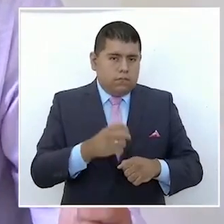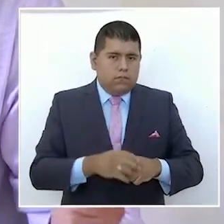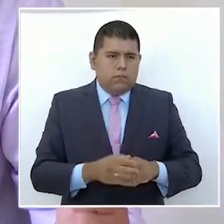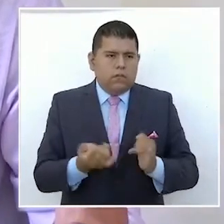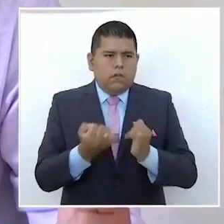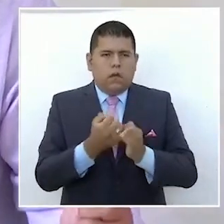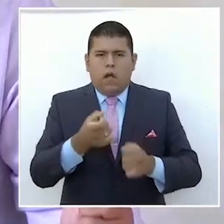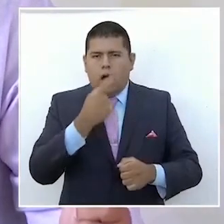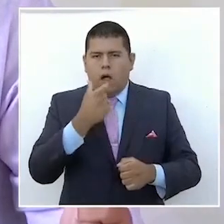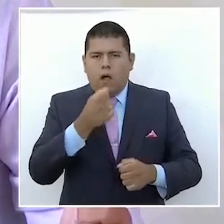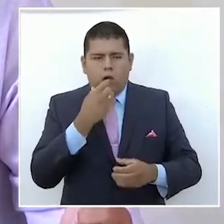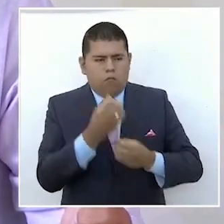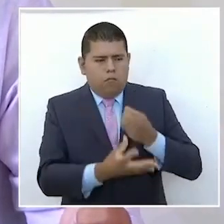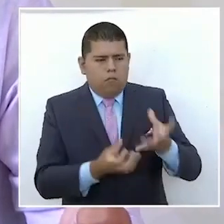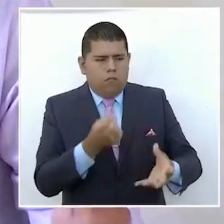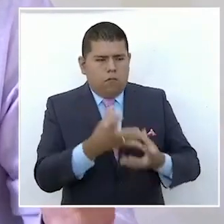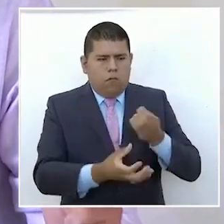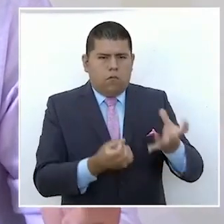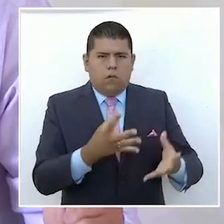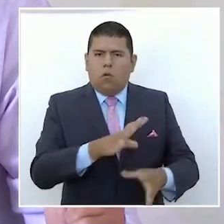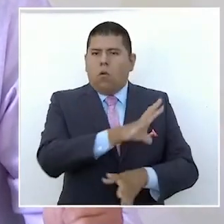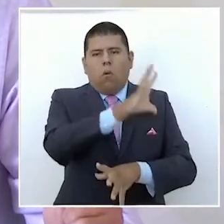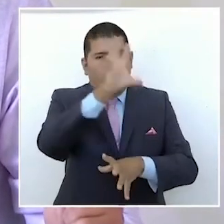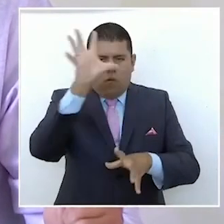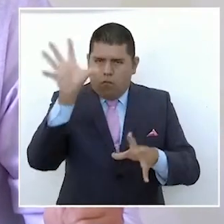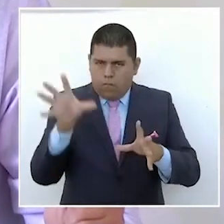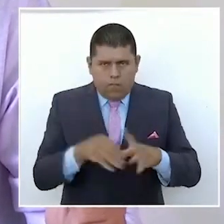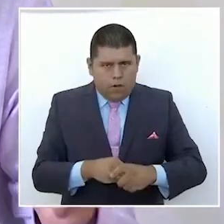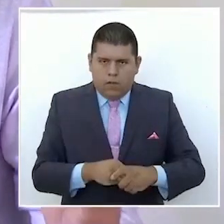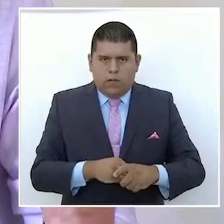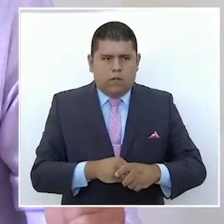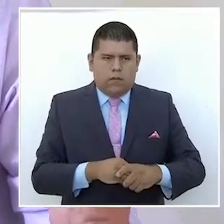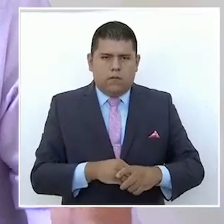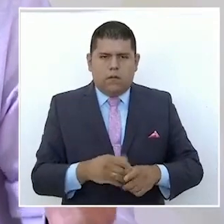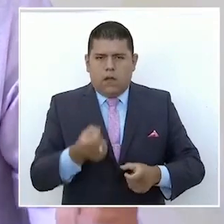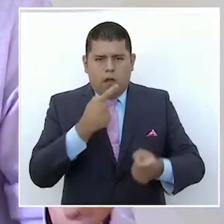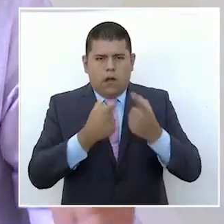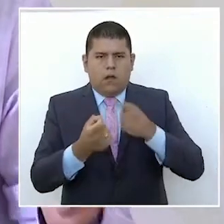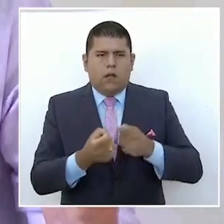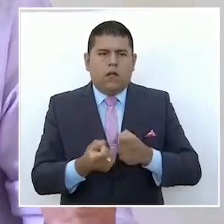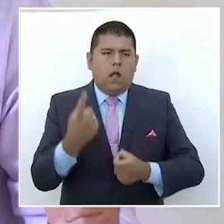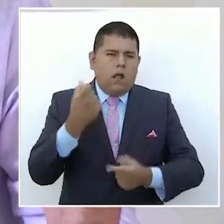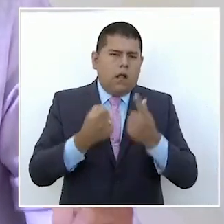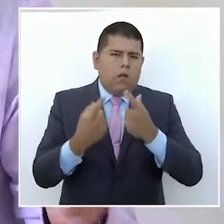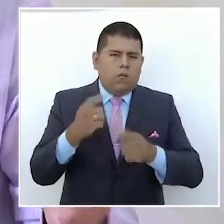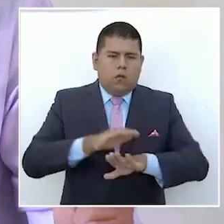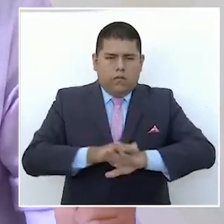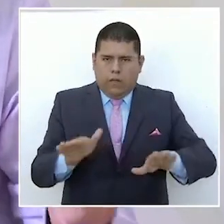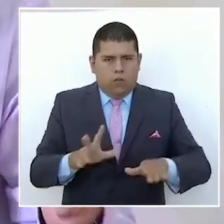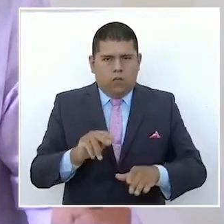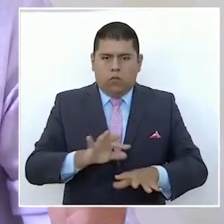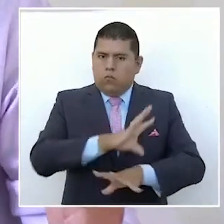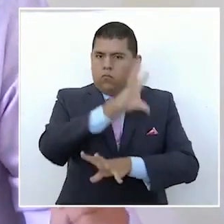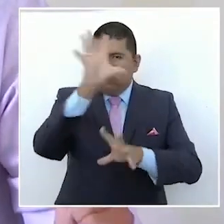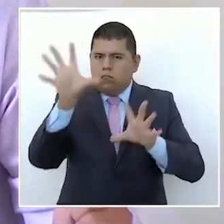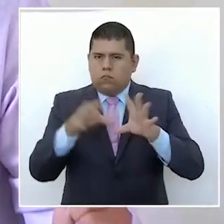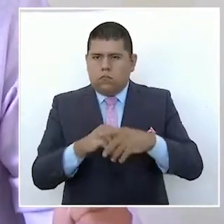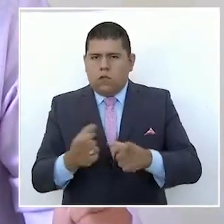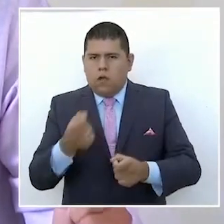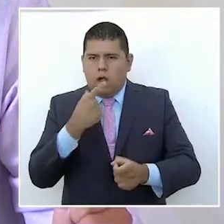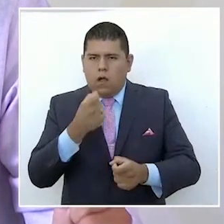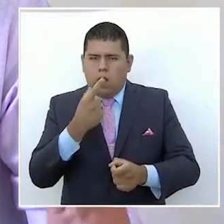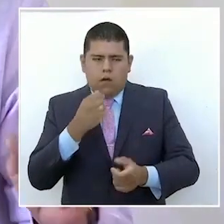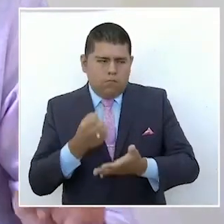medicinas, todas las medicinas, no cuadro básico, todas las medicinas,